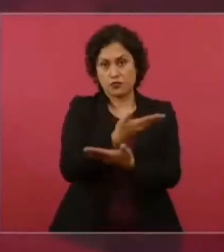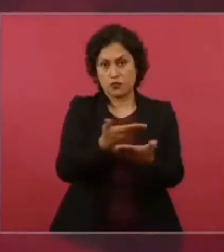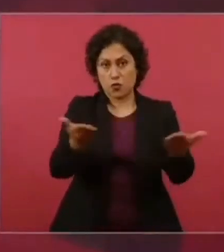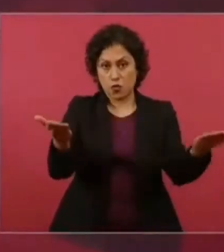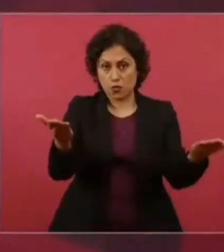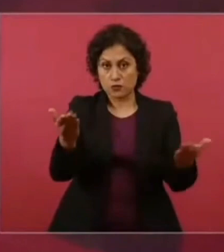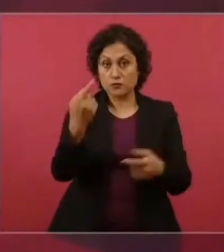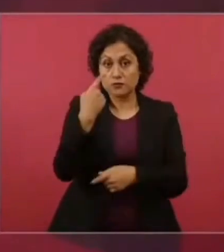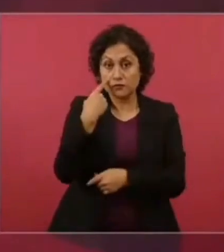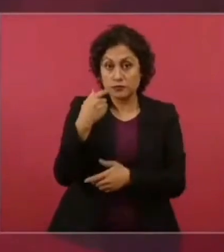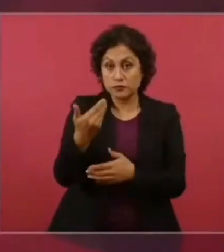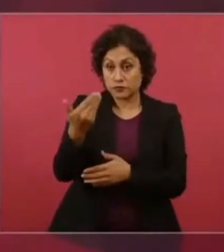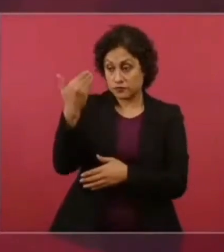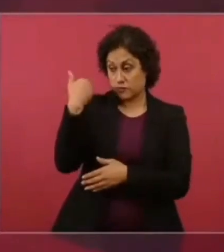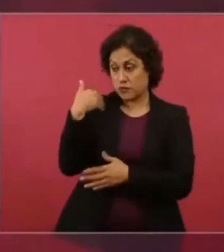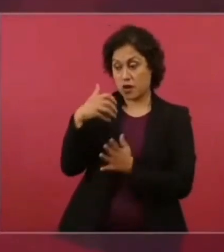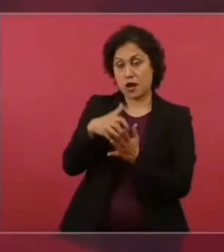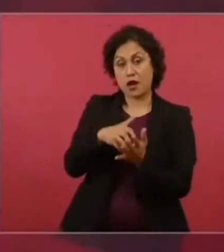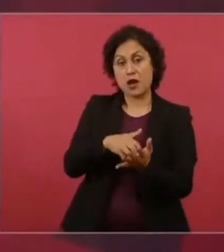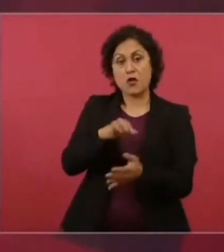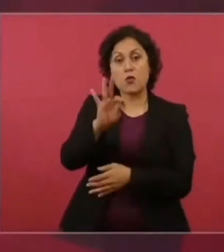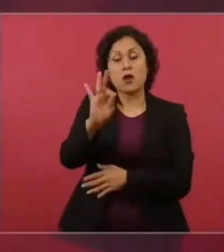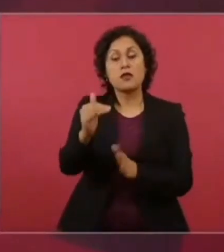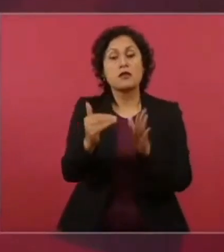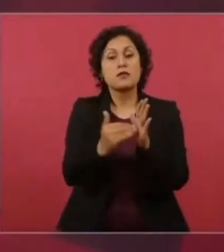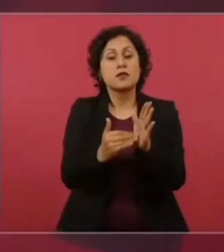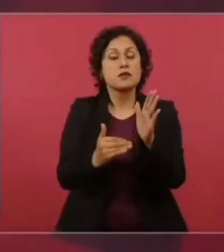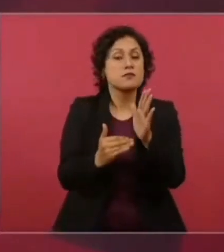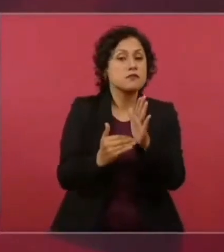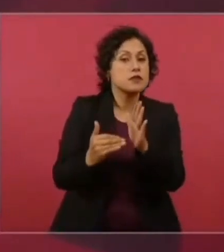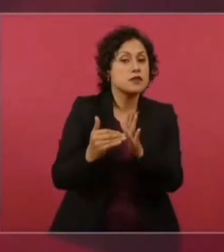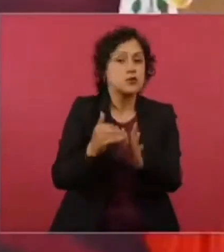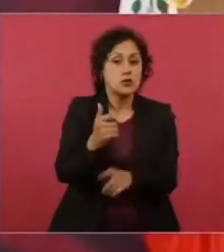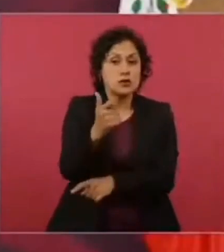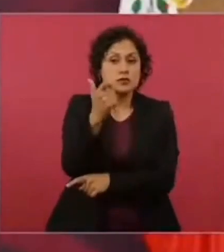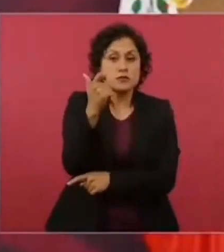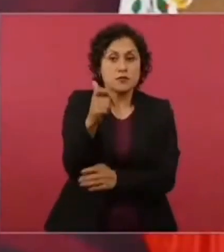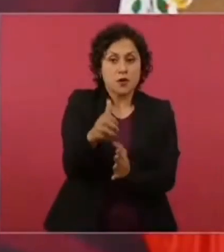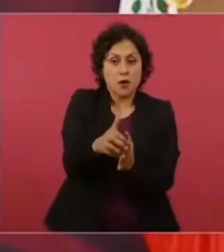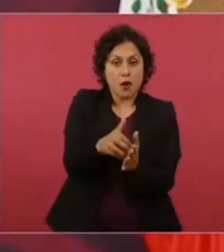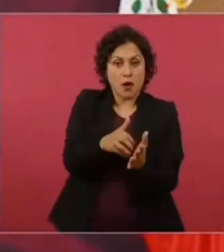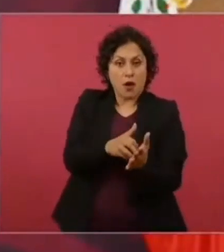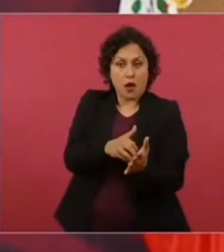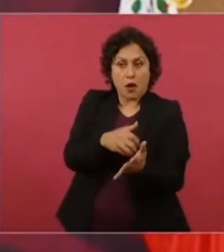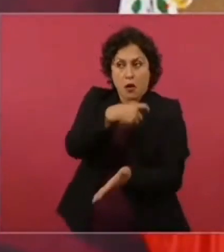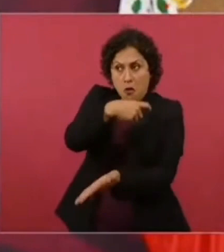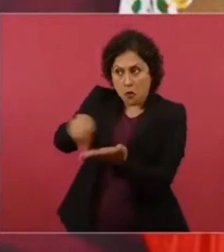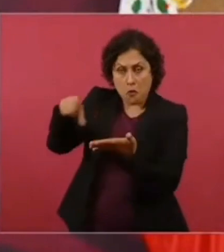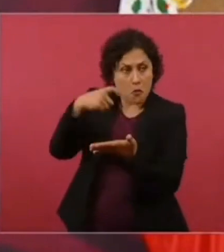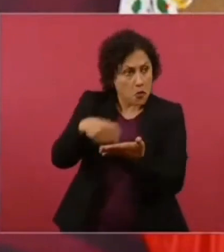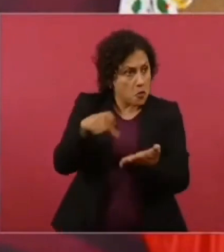ahorramos 40 mil millones de pesos en la compra de medicamentos. Bueno.